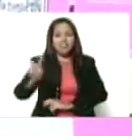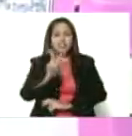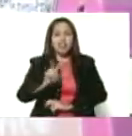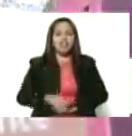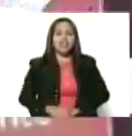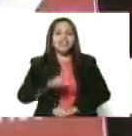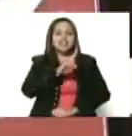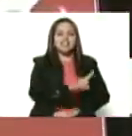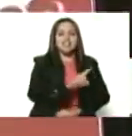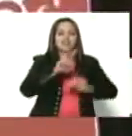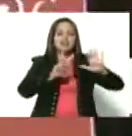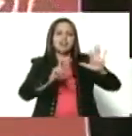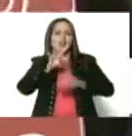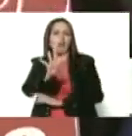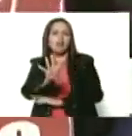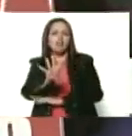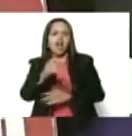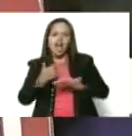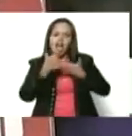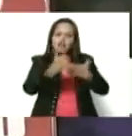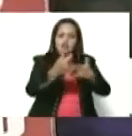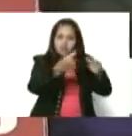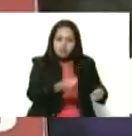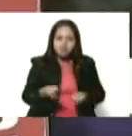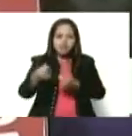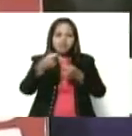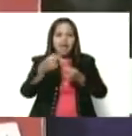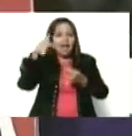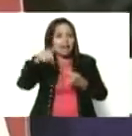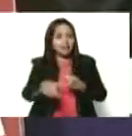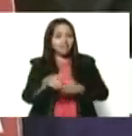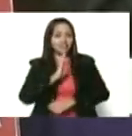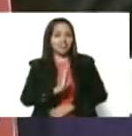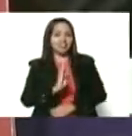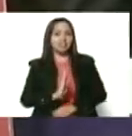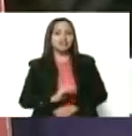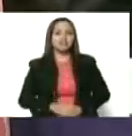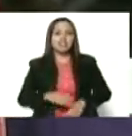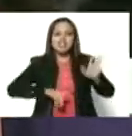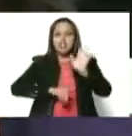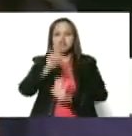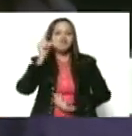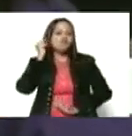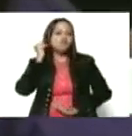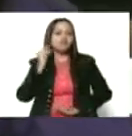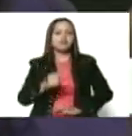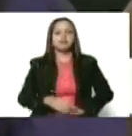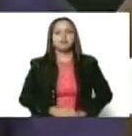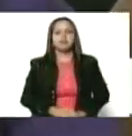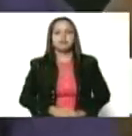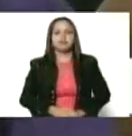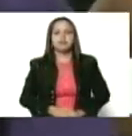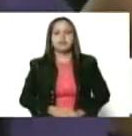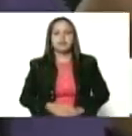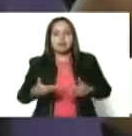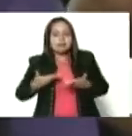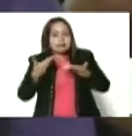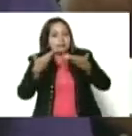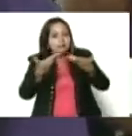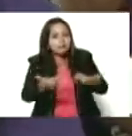174 créditos aquí en este Banco del Desarrollo de la Mujer. El regalo